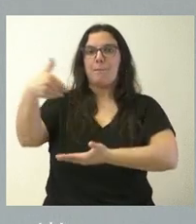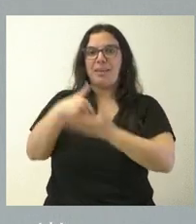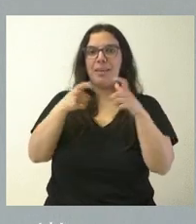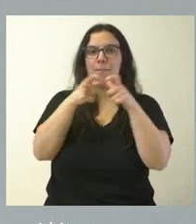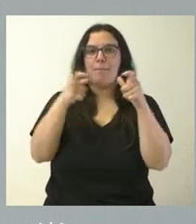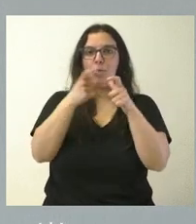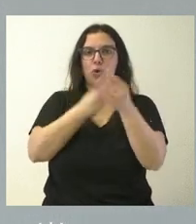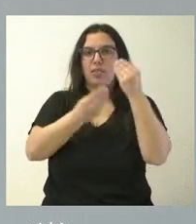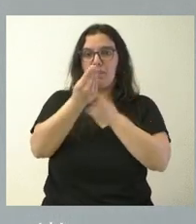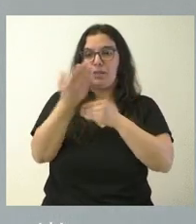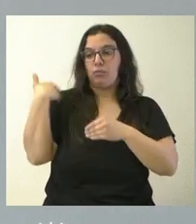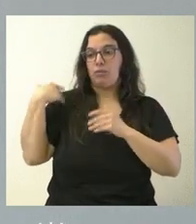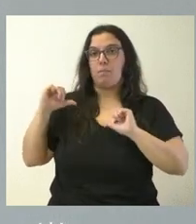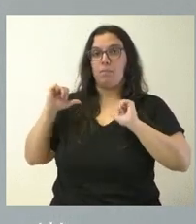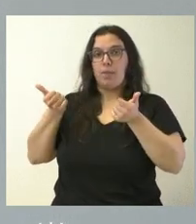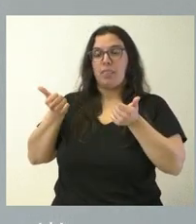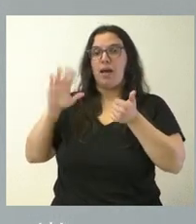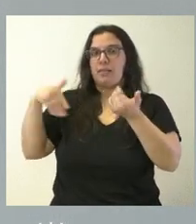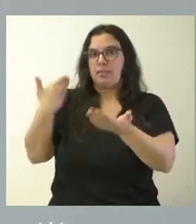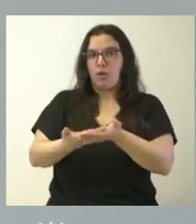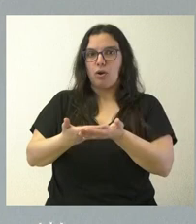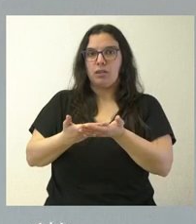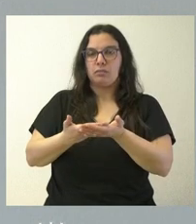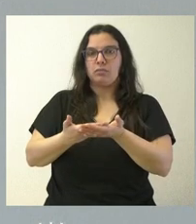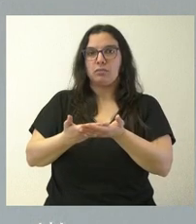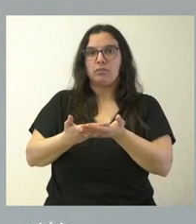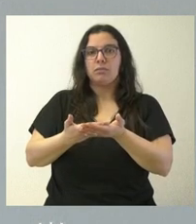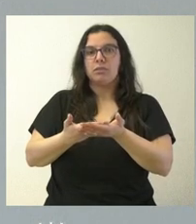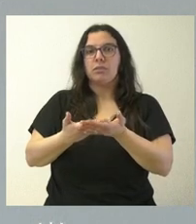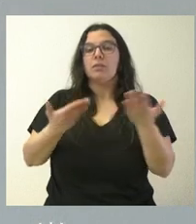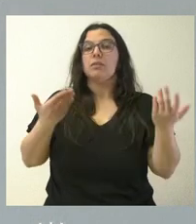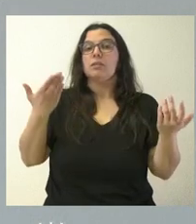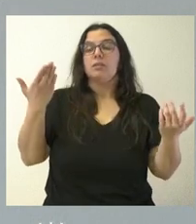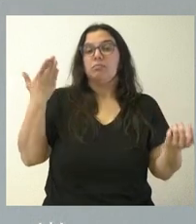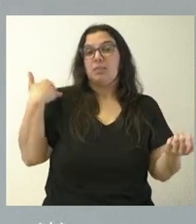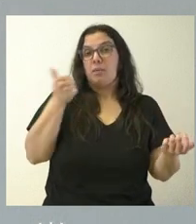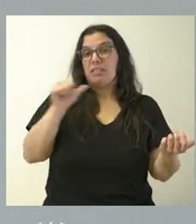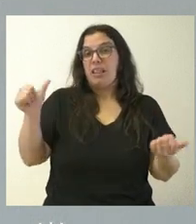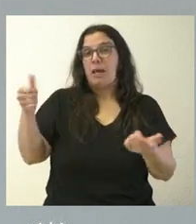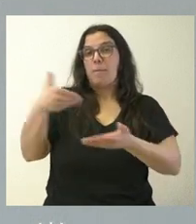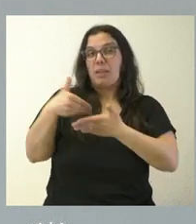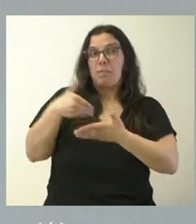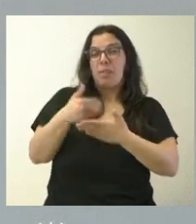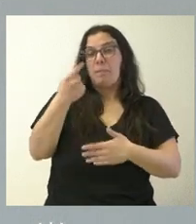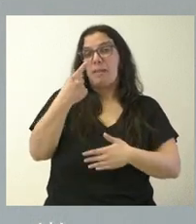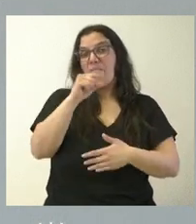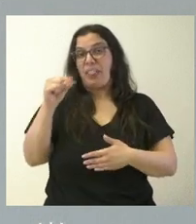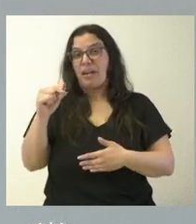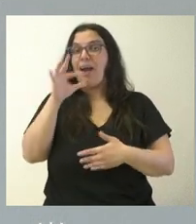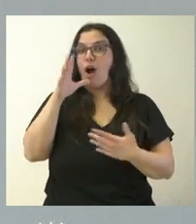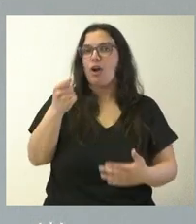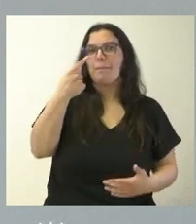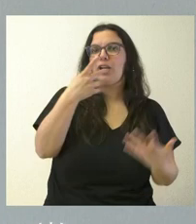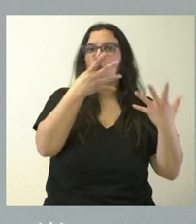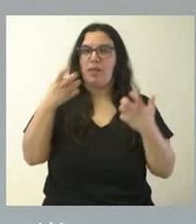desde que comenzamos la medida. Era algo más de 1.100 las que teníamos la semana pasada, ahora son 1.900. El